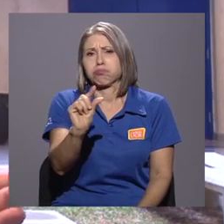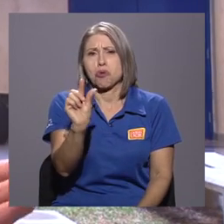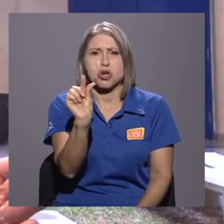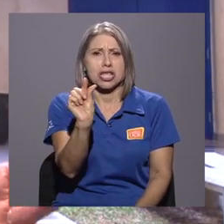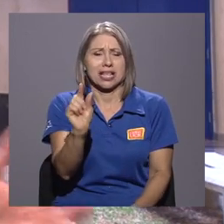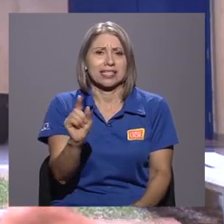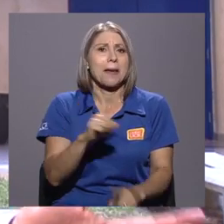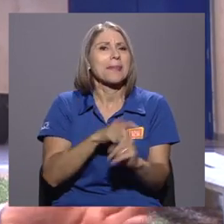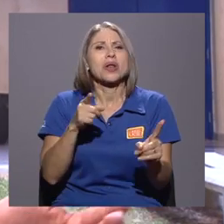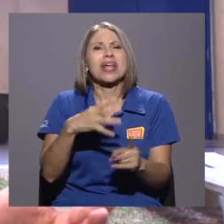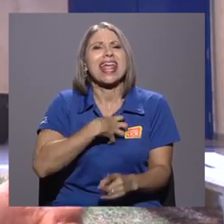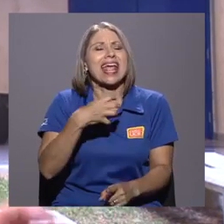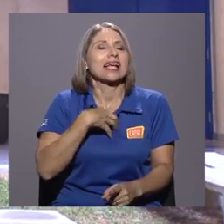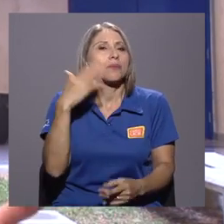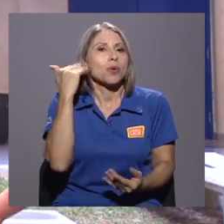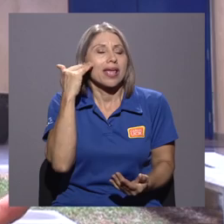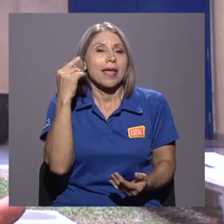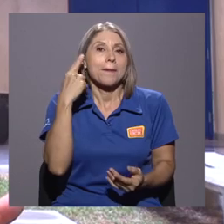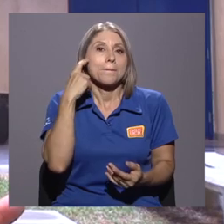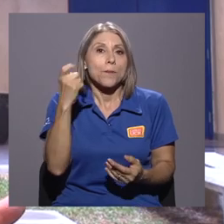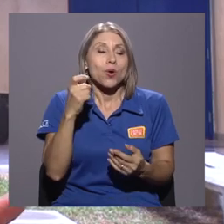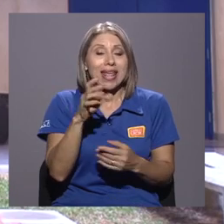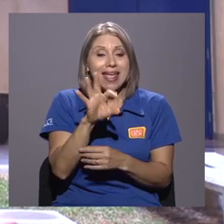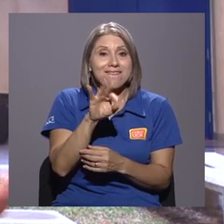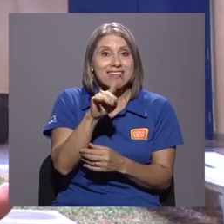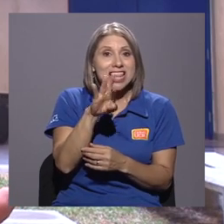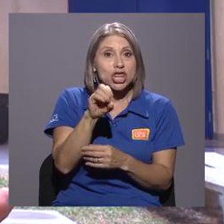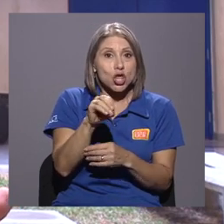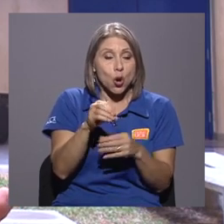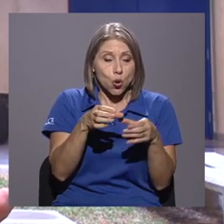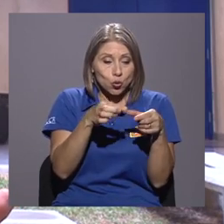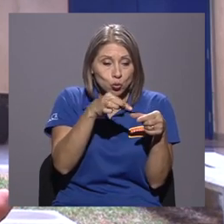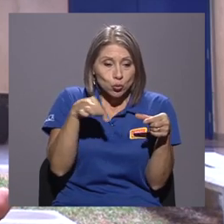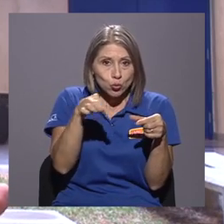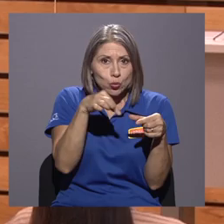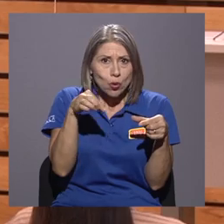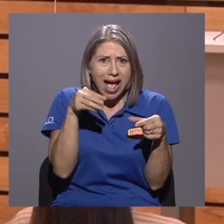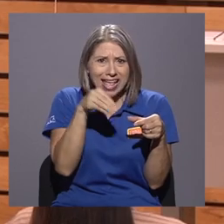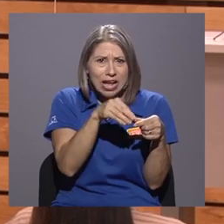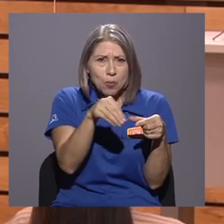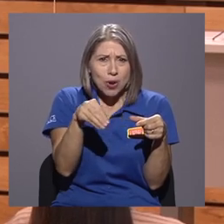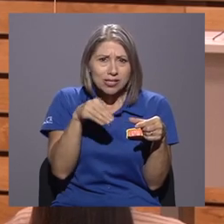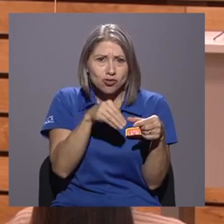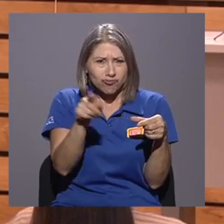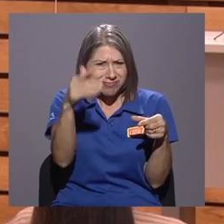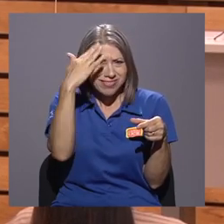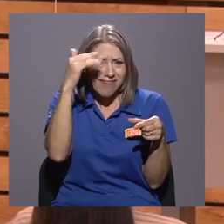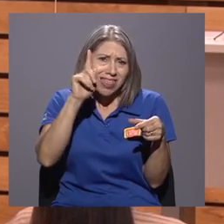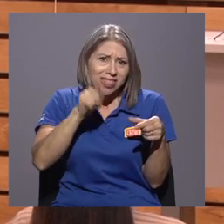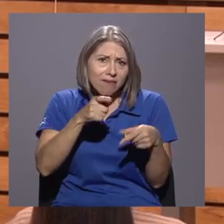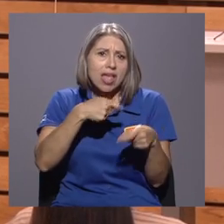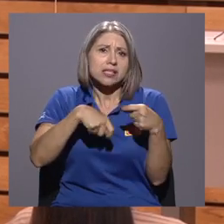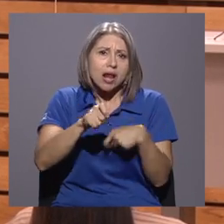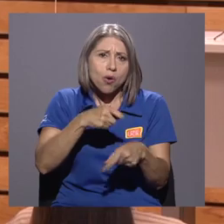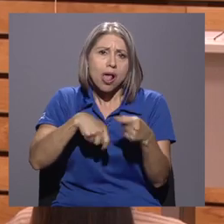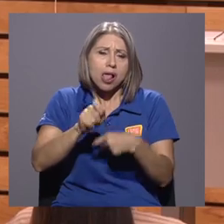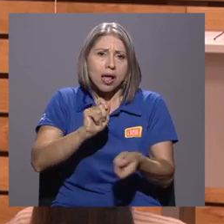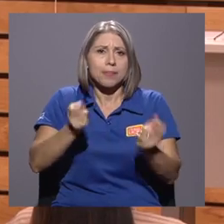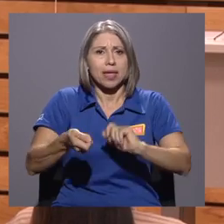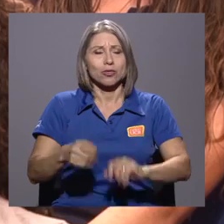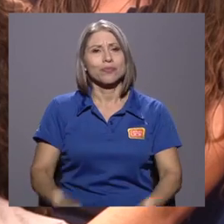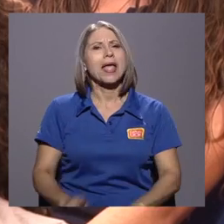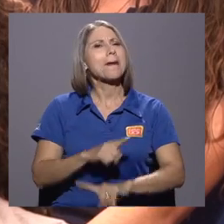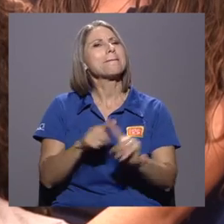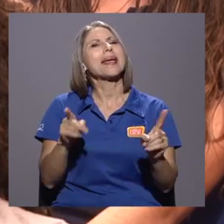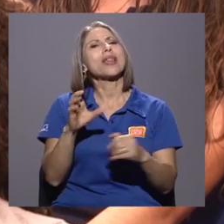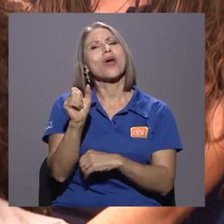todas por acumulación de sedimentos en el filtro. Y el filtro, como uno sabe, hay que estarlo recambiando. Pero, ¿qué